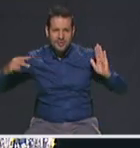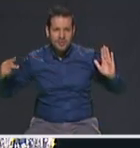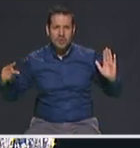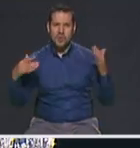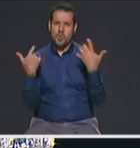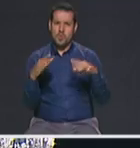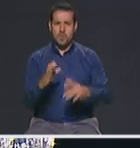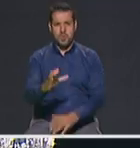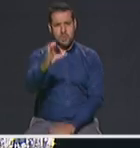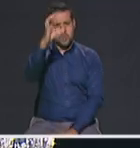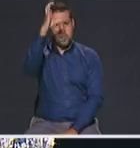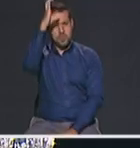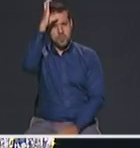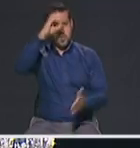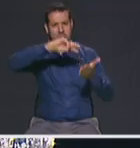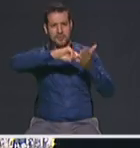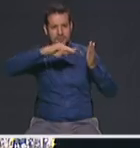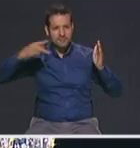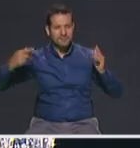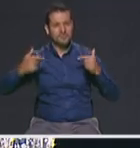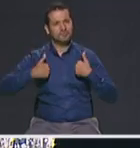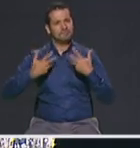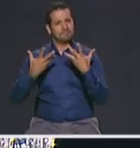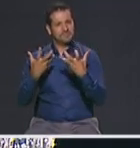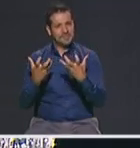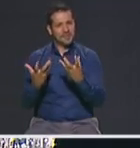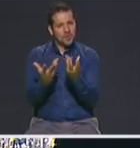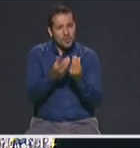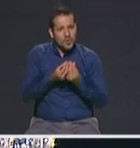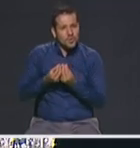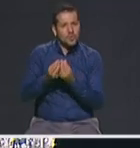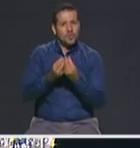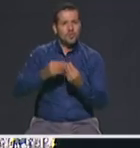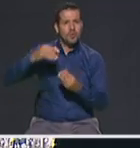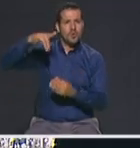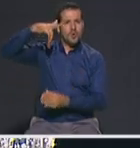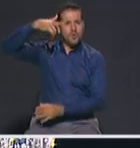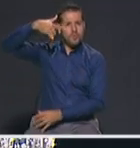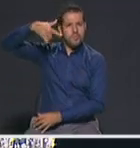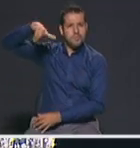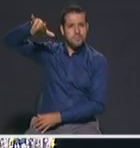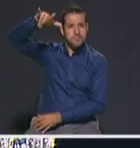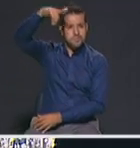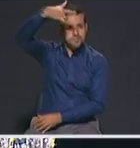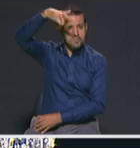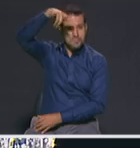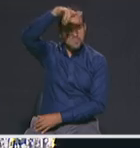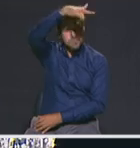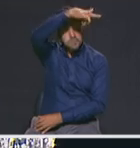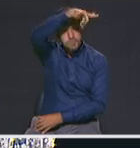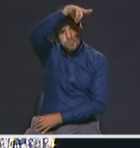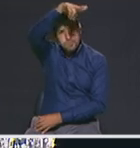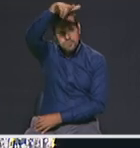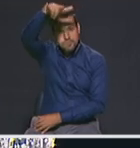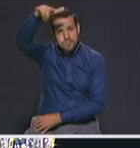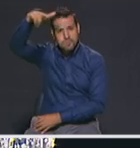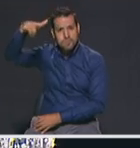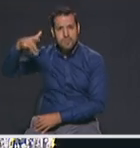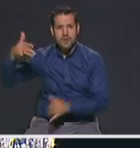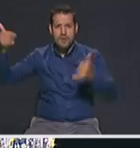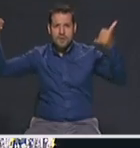conocimiento yo quisiera tener de igual manera pues los drones las cámaras el alcalde Federico ya tiene unas